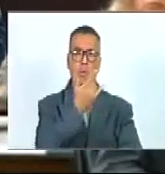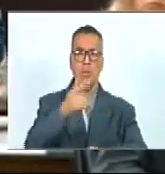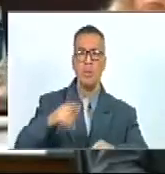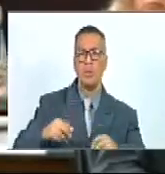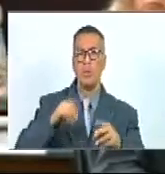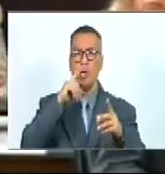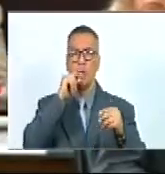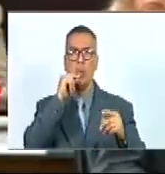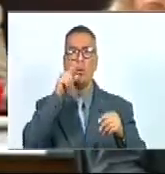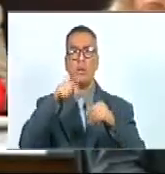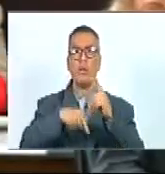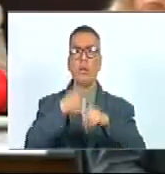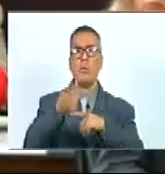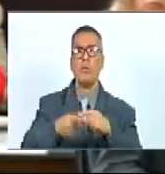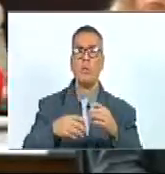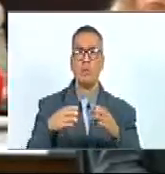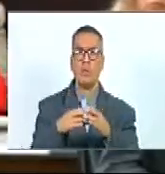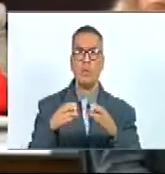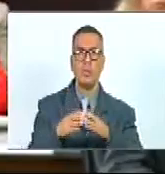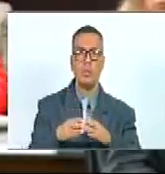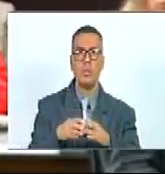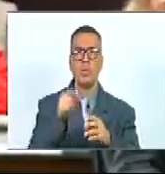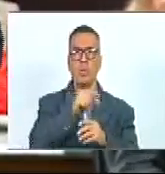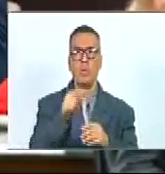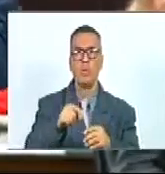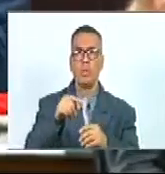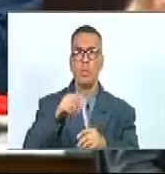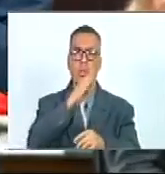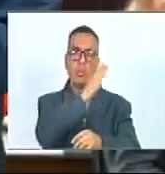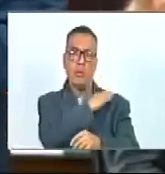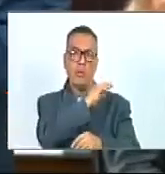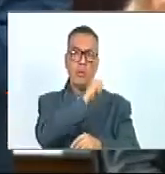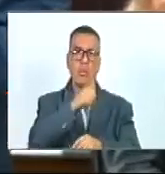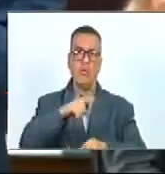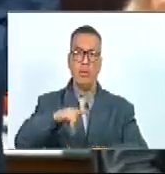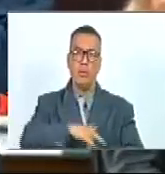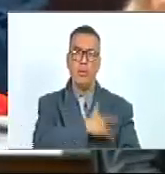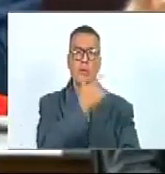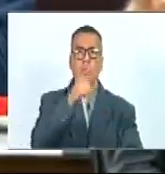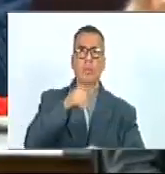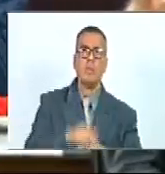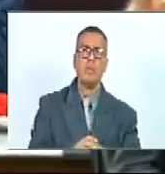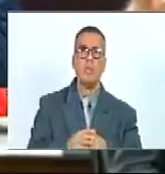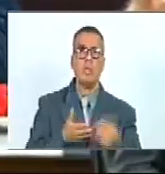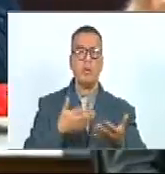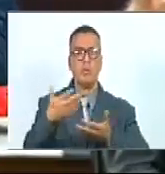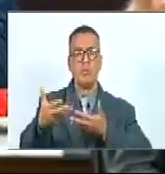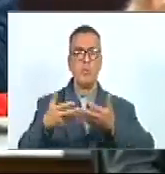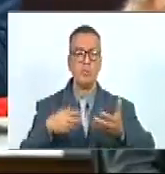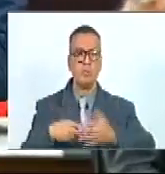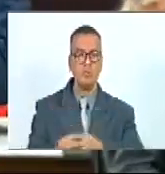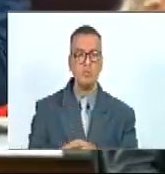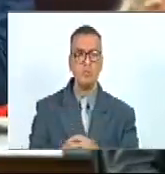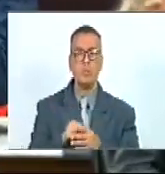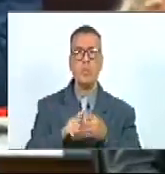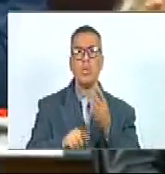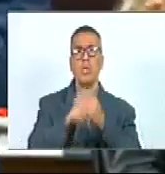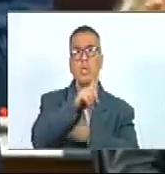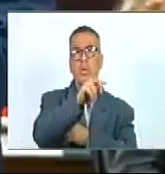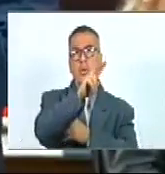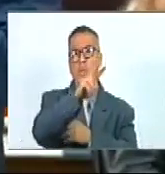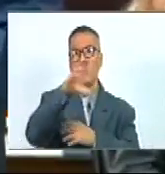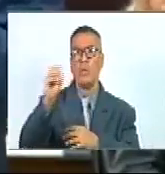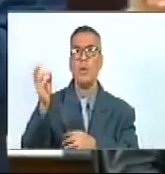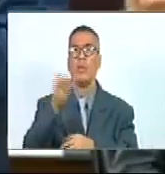lenguas después de la reunión con el ciudadano rector tuvimos la oportunidad de compartir con más de 120